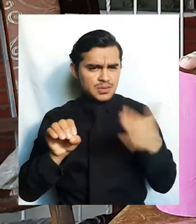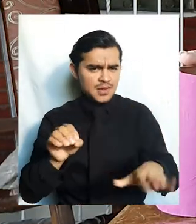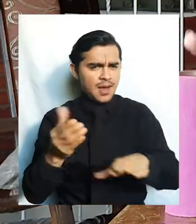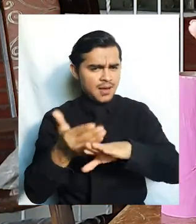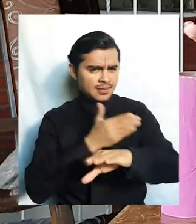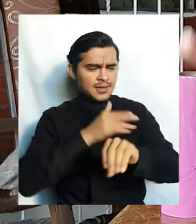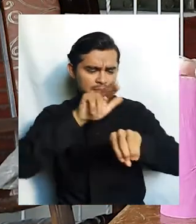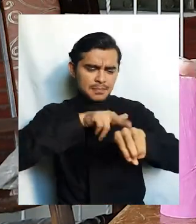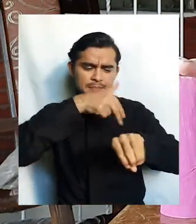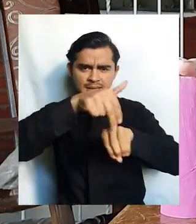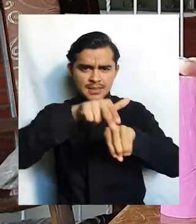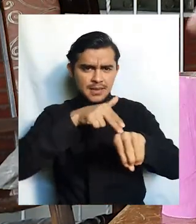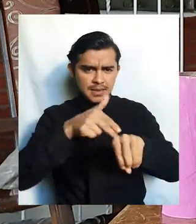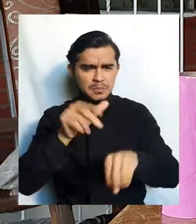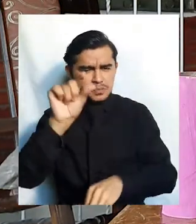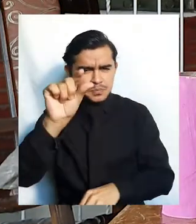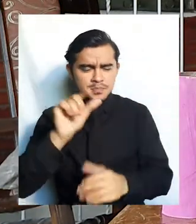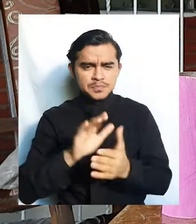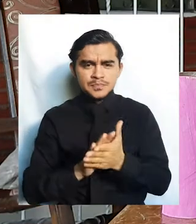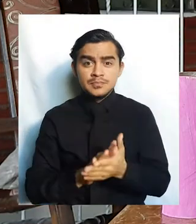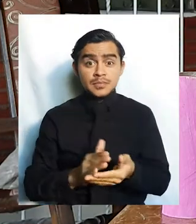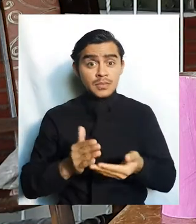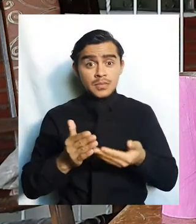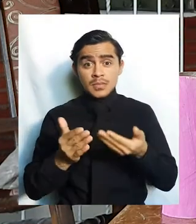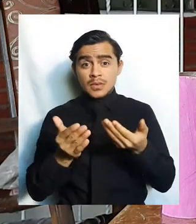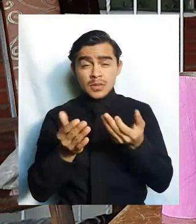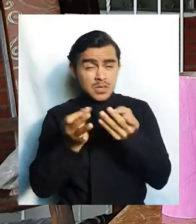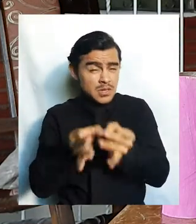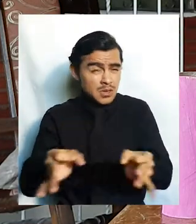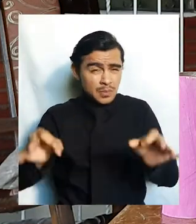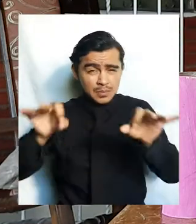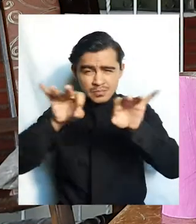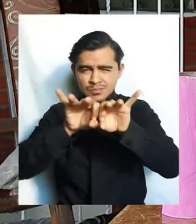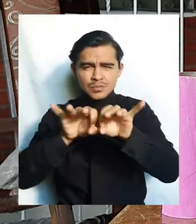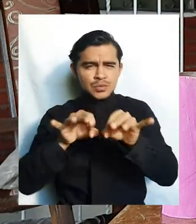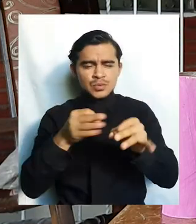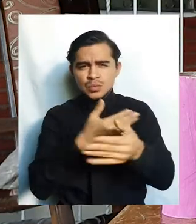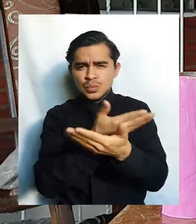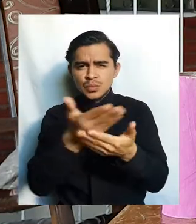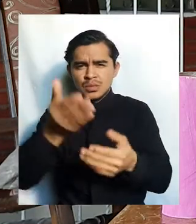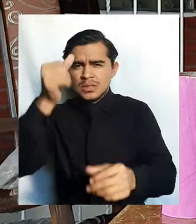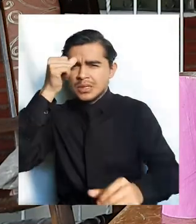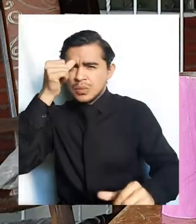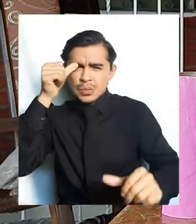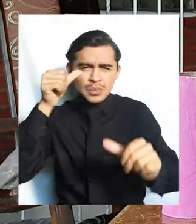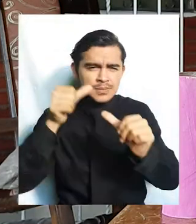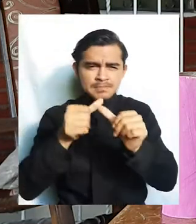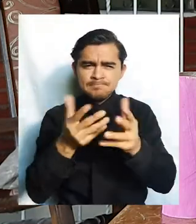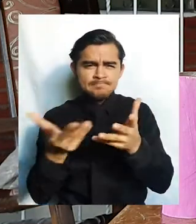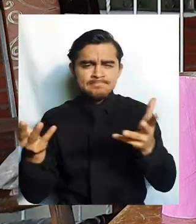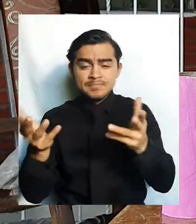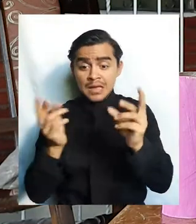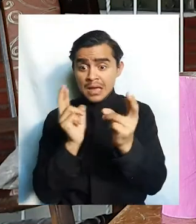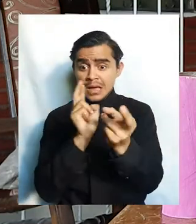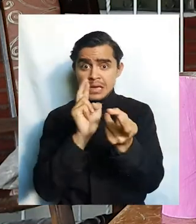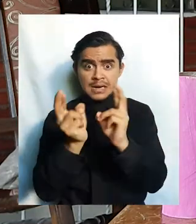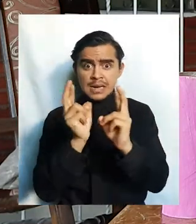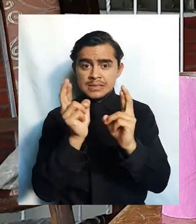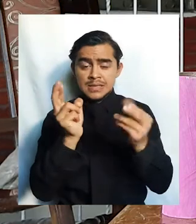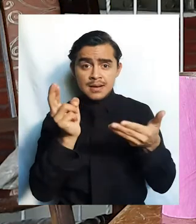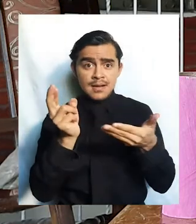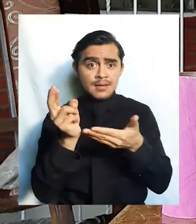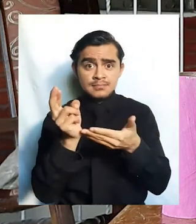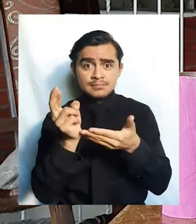brevemente pintados. Es muy importante recordar la importancia y relevancia que tiene el reciclar